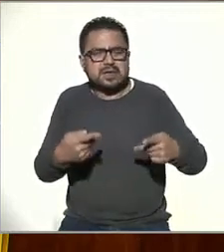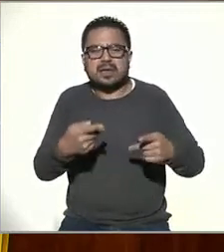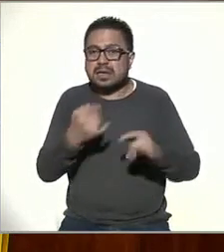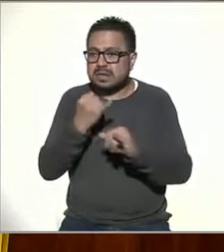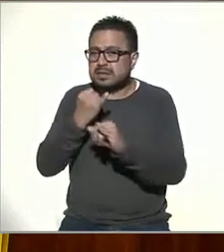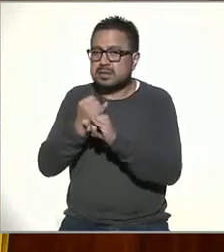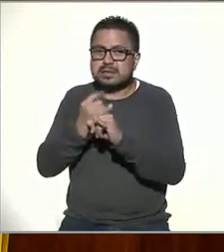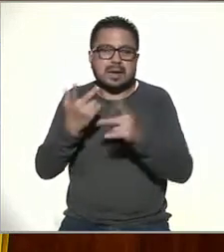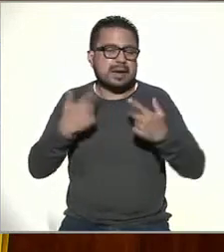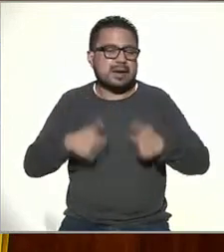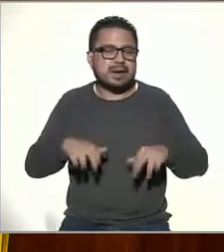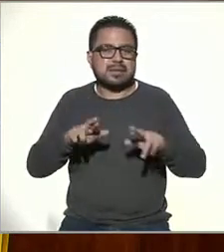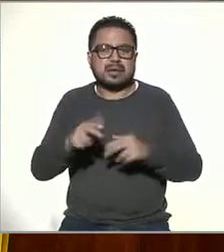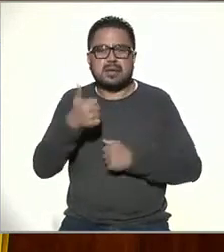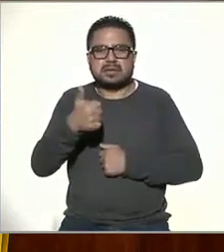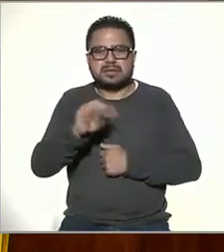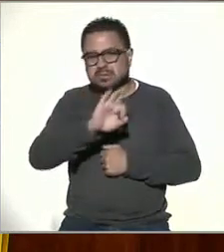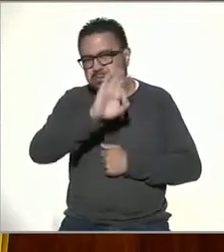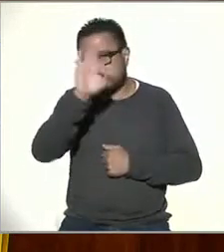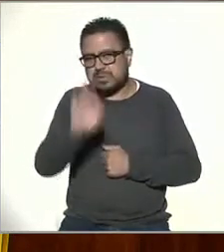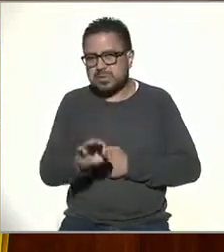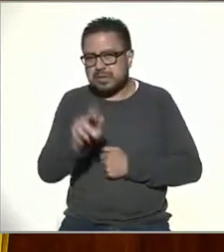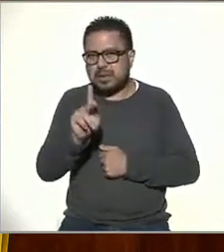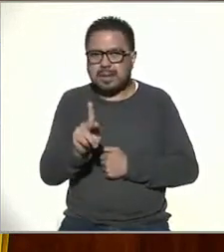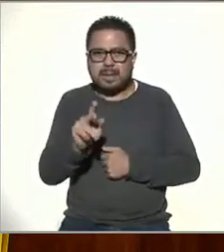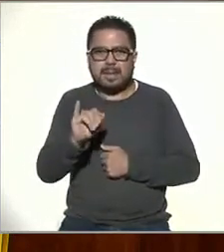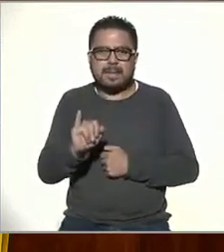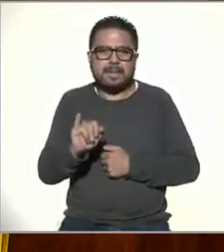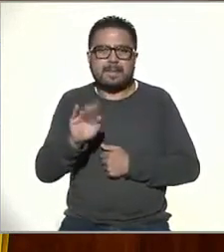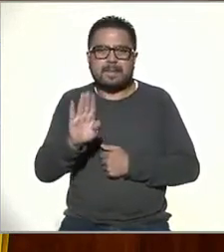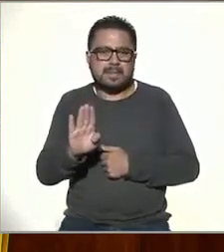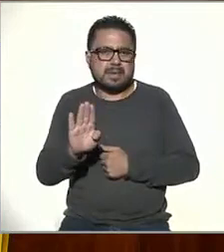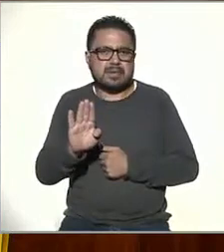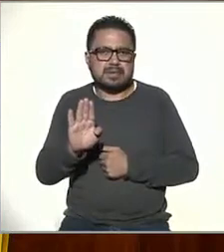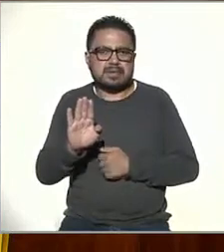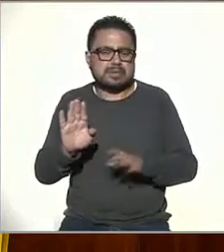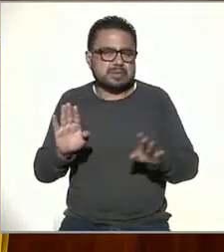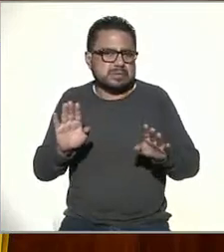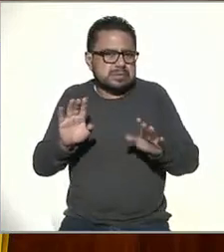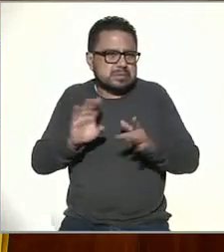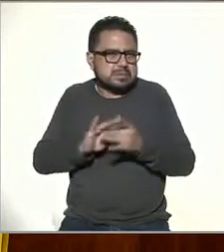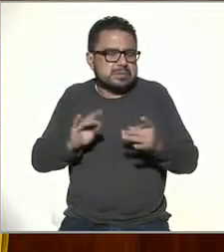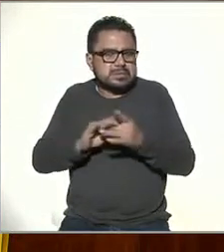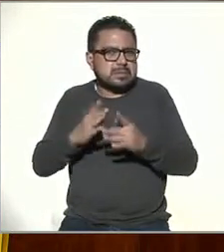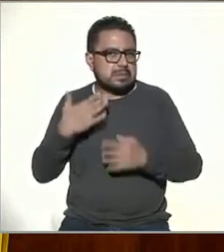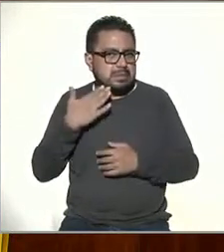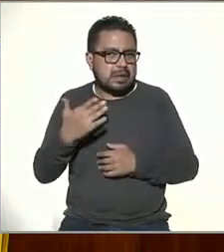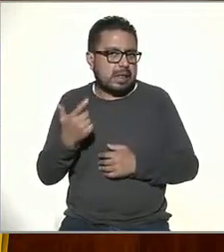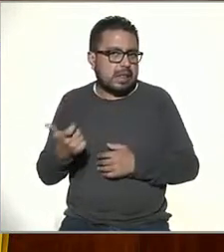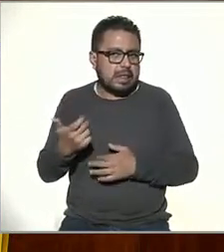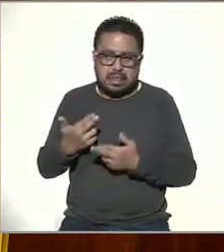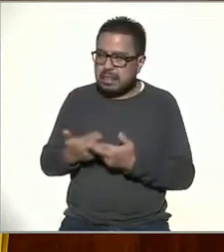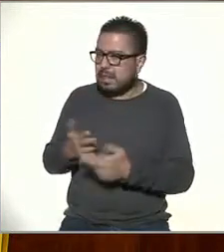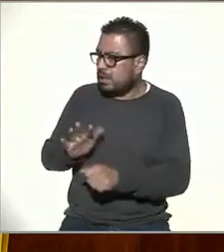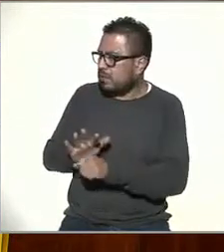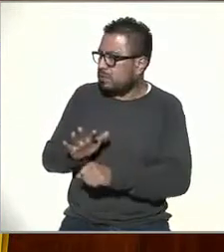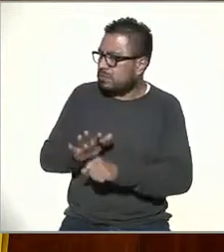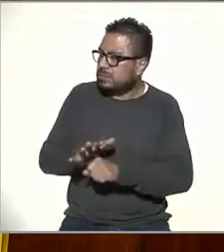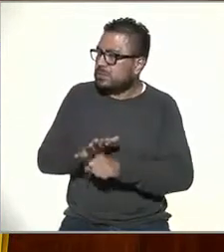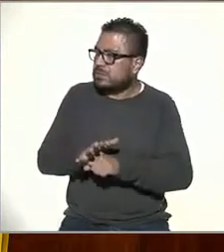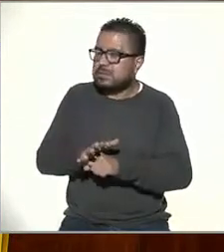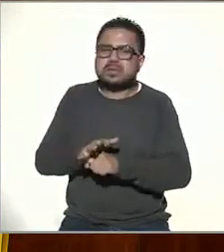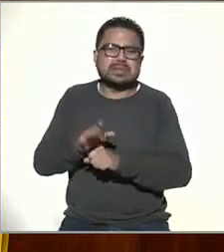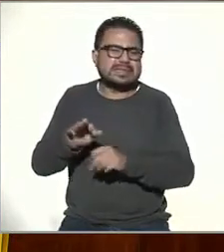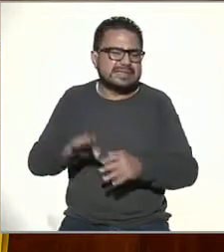representa alrededor del 6% del PIB. O estamos hablando de una muy buena cantidad, que